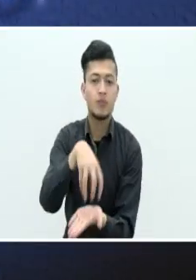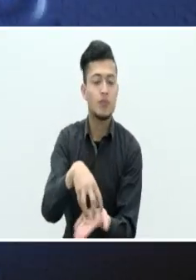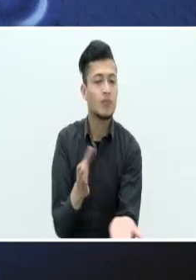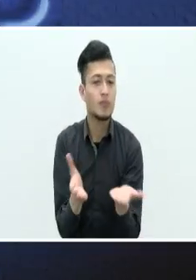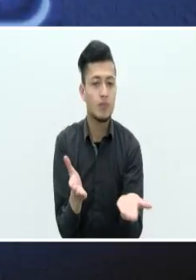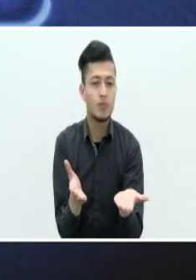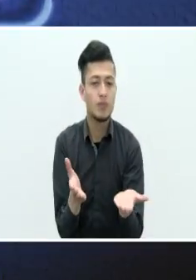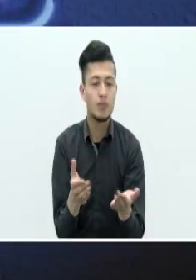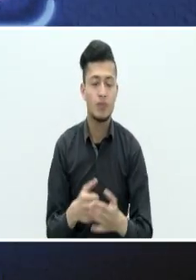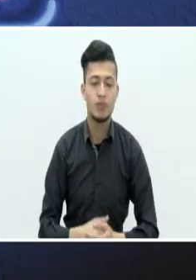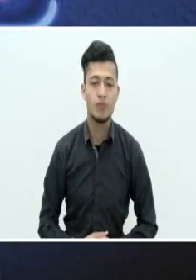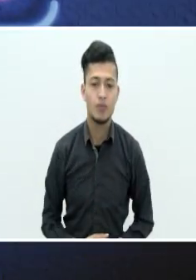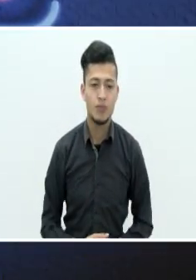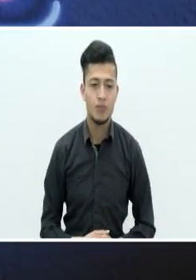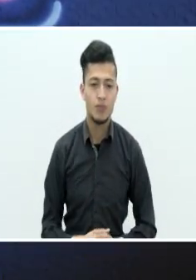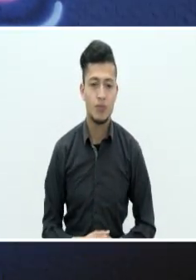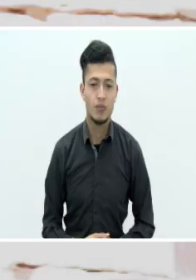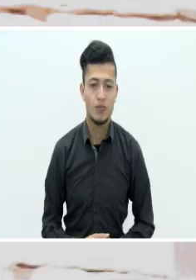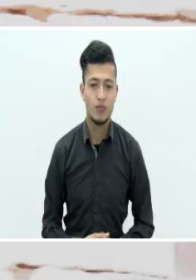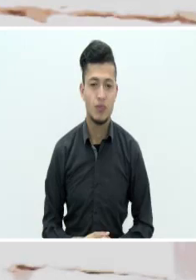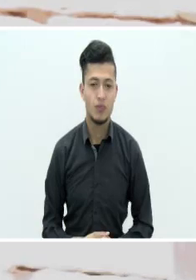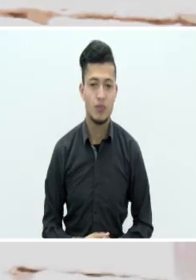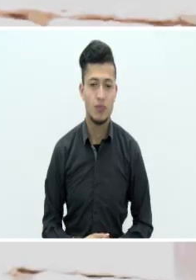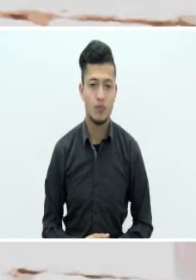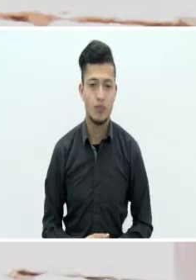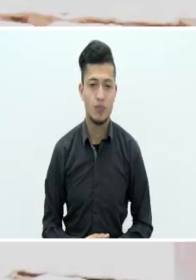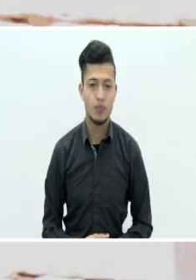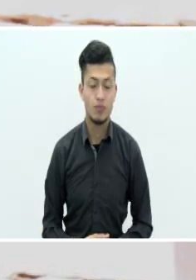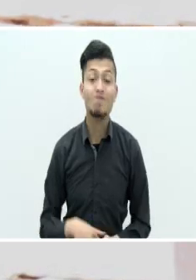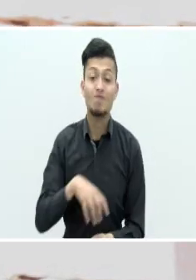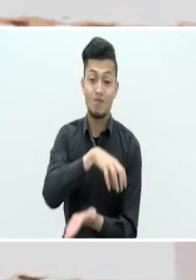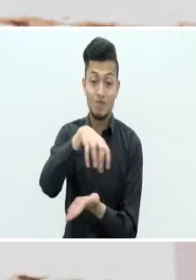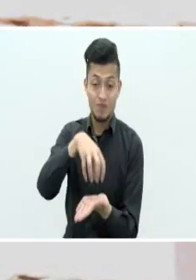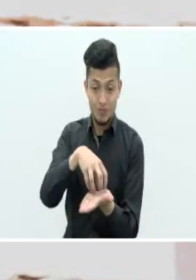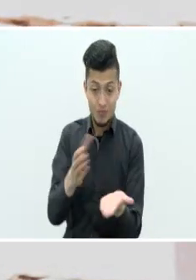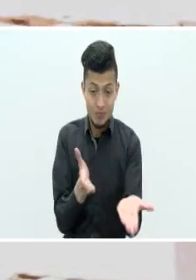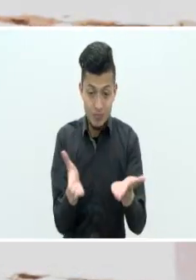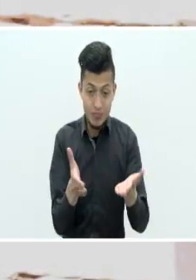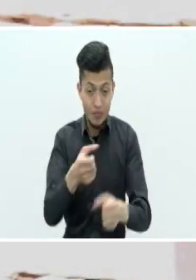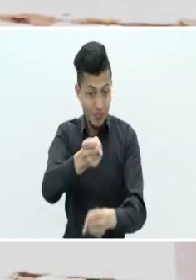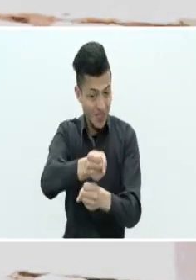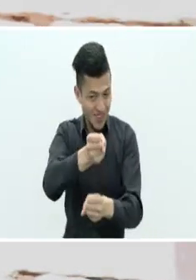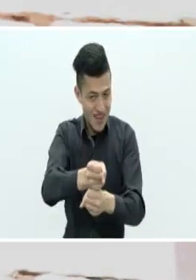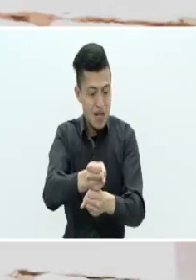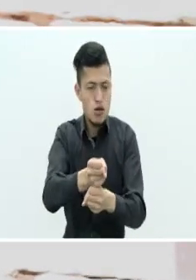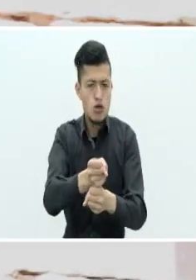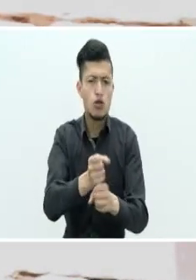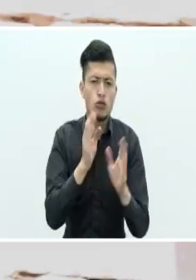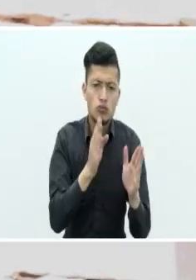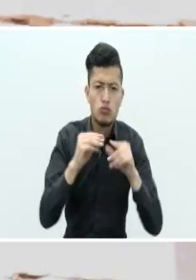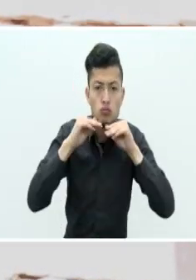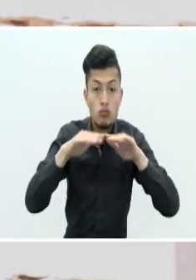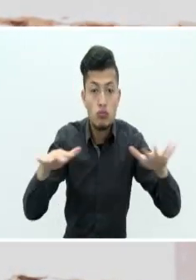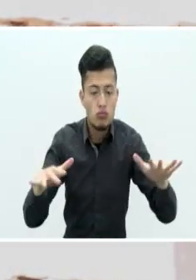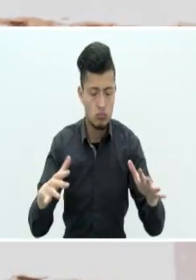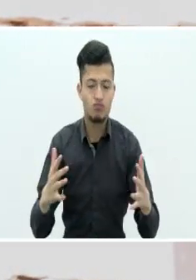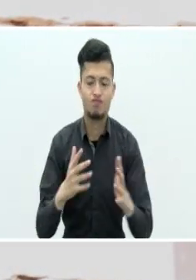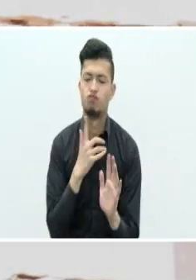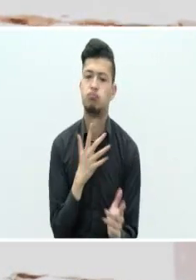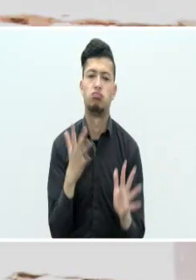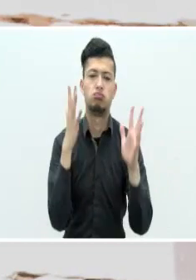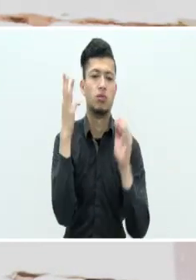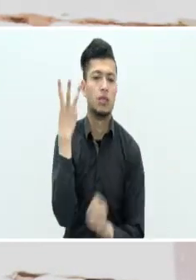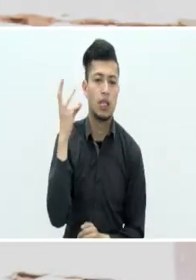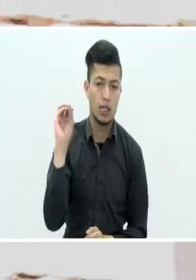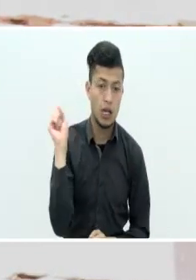Agencia Pública de Empleo La Agencia Pública de Empleo, en el marco de la celebración de sus 30 años, realizó la